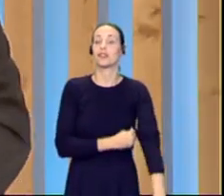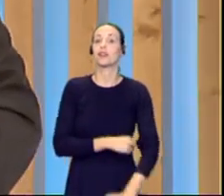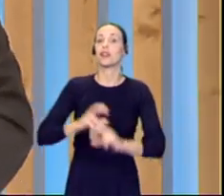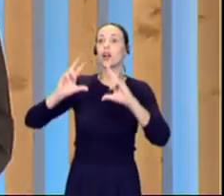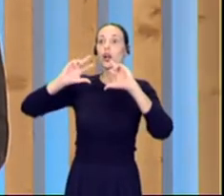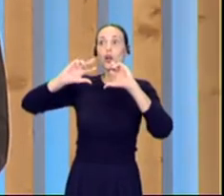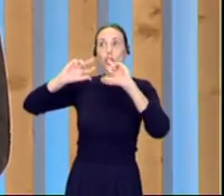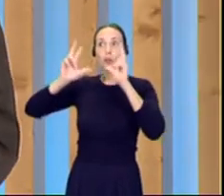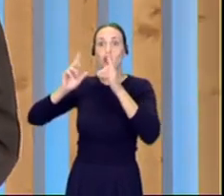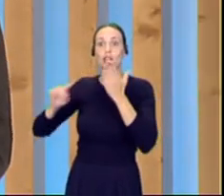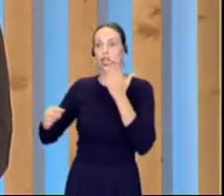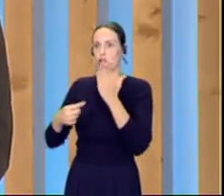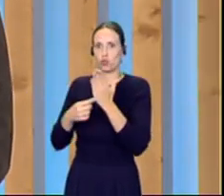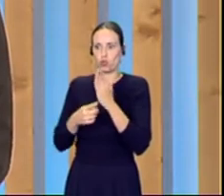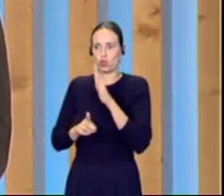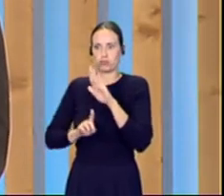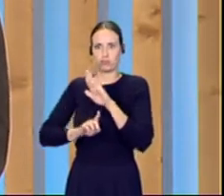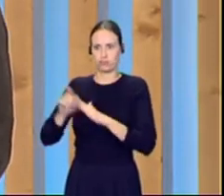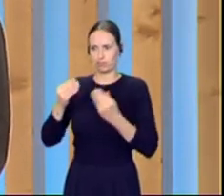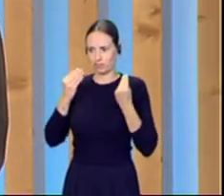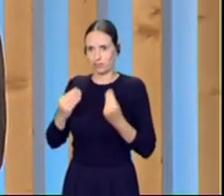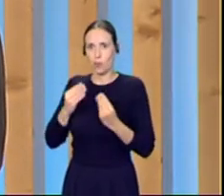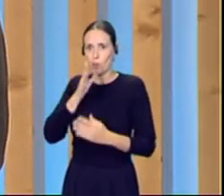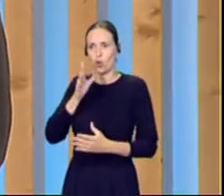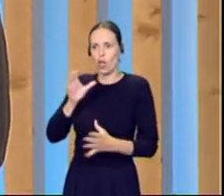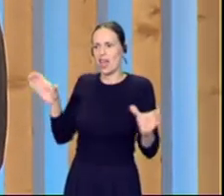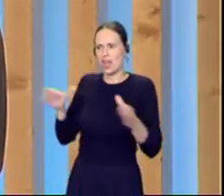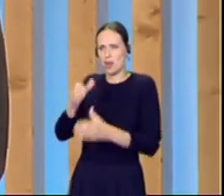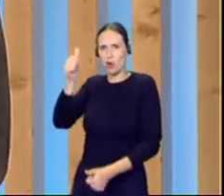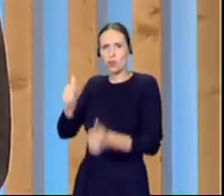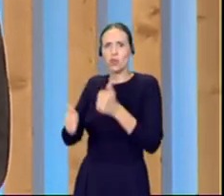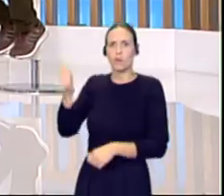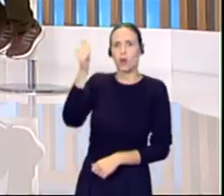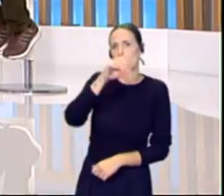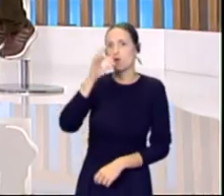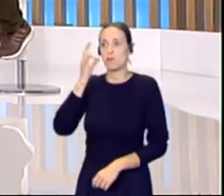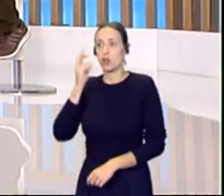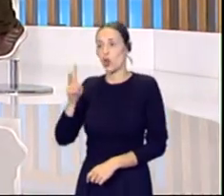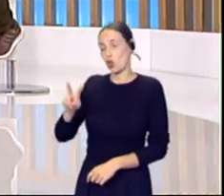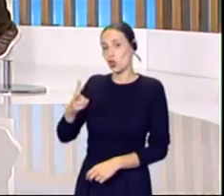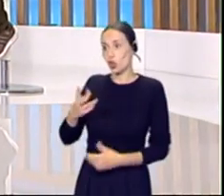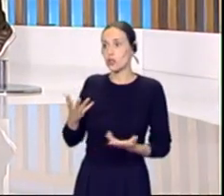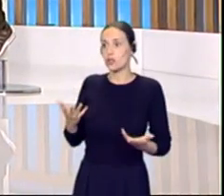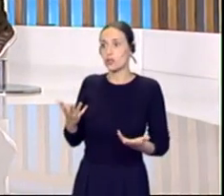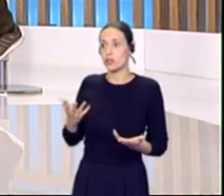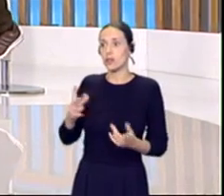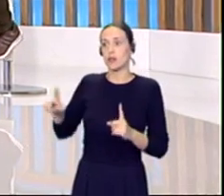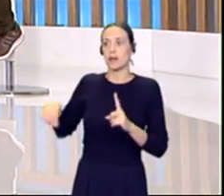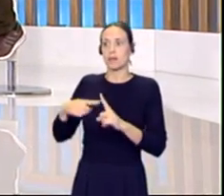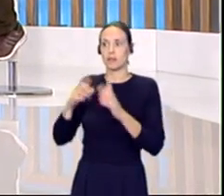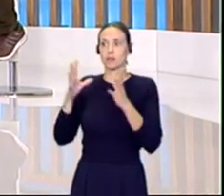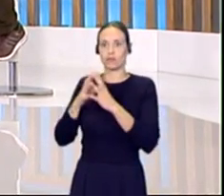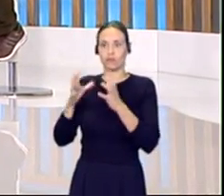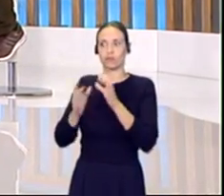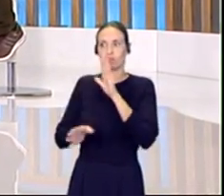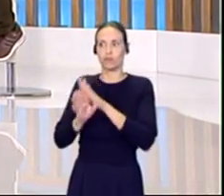puede decirse que vaya mal, al contrario, son equipos muy competitivos, tanto el masculino como el femenino, Selena, y las aspiraciones seguirán en todo lo alto